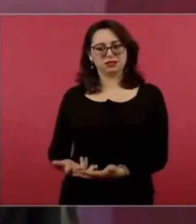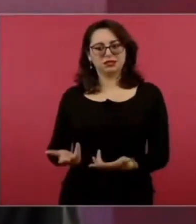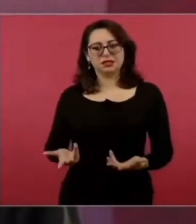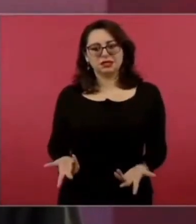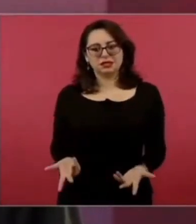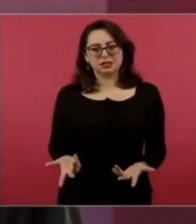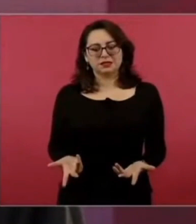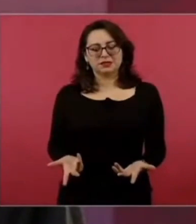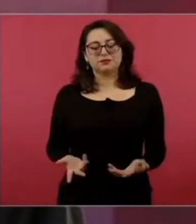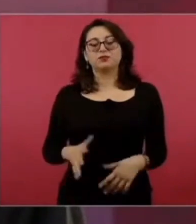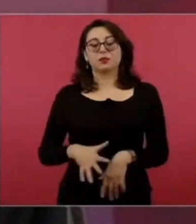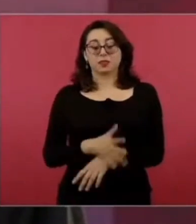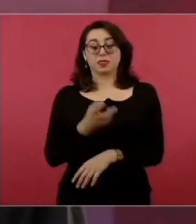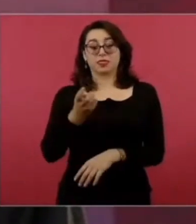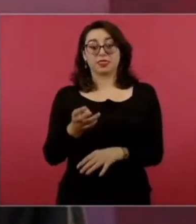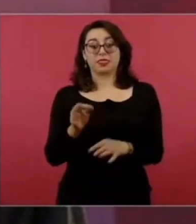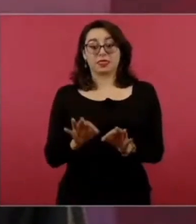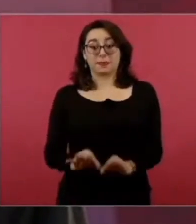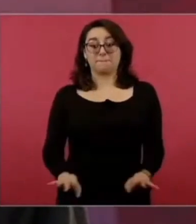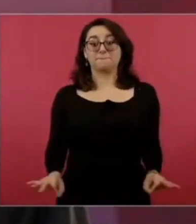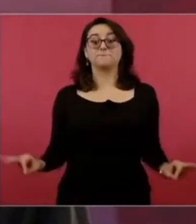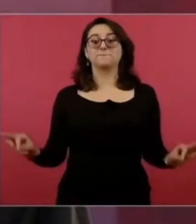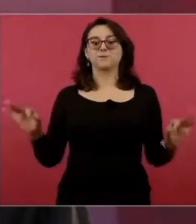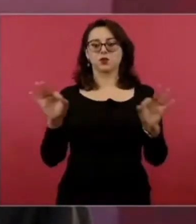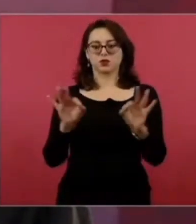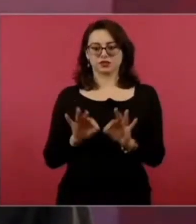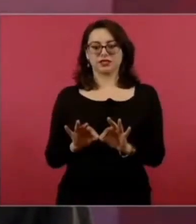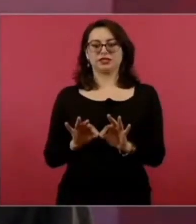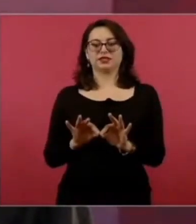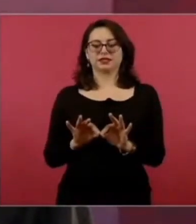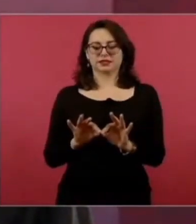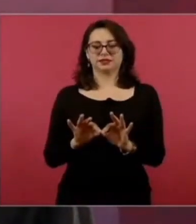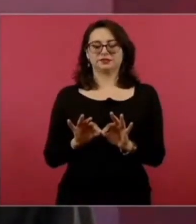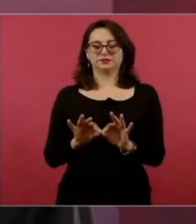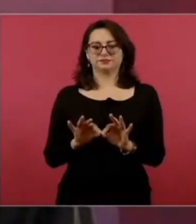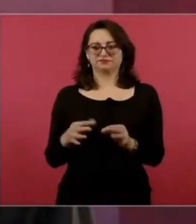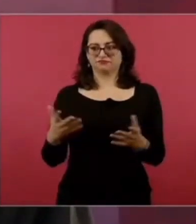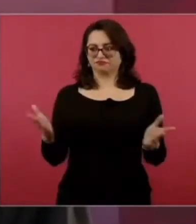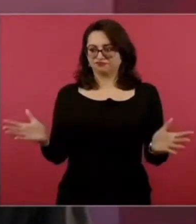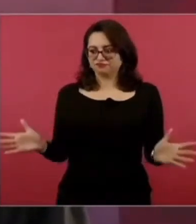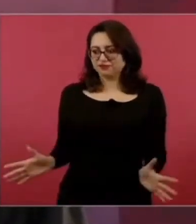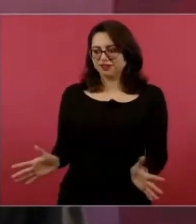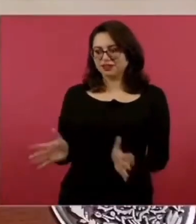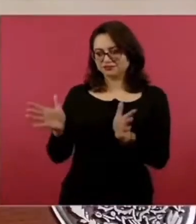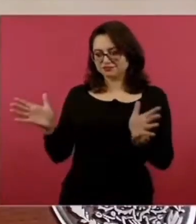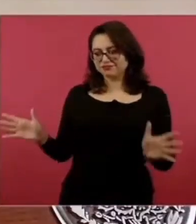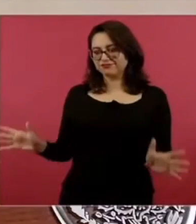exaltar